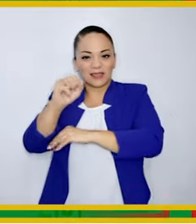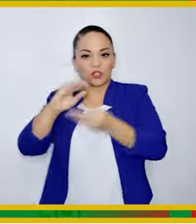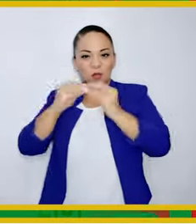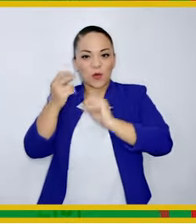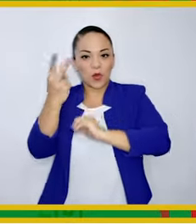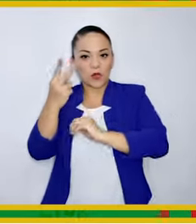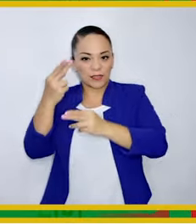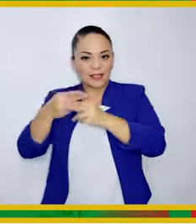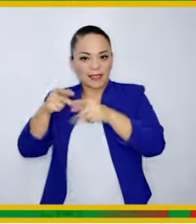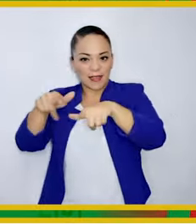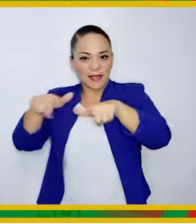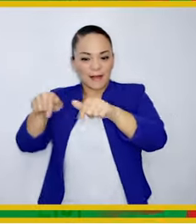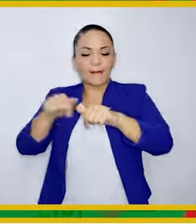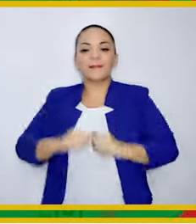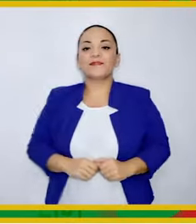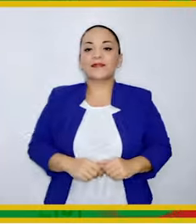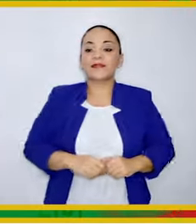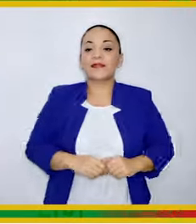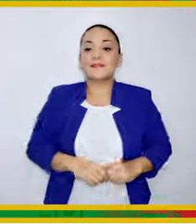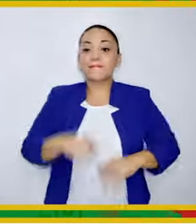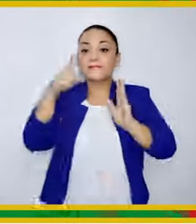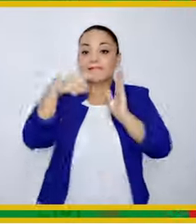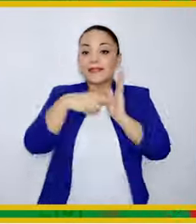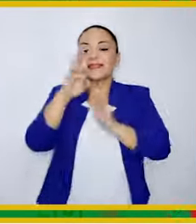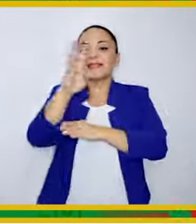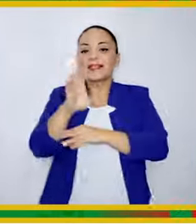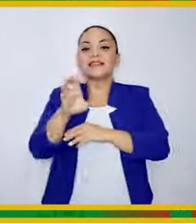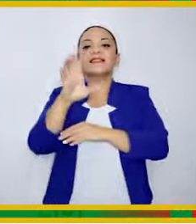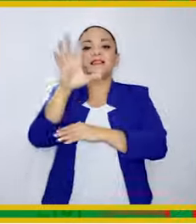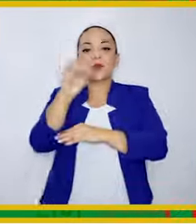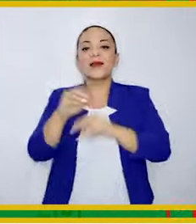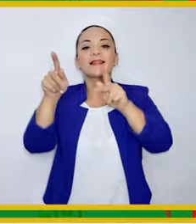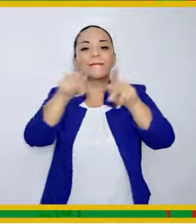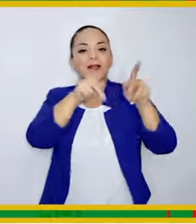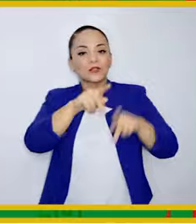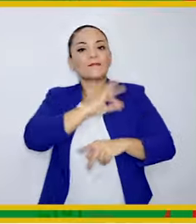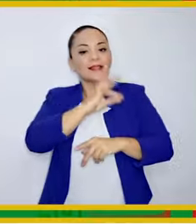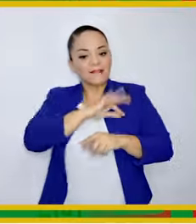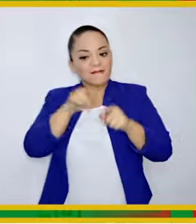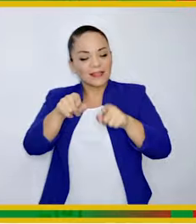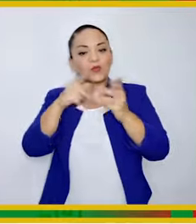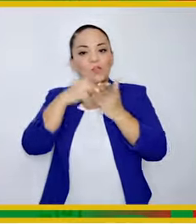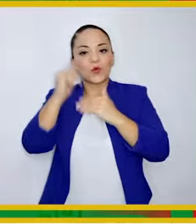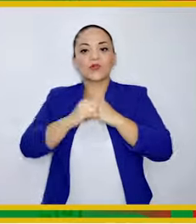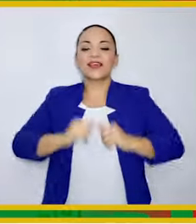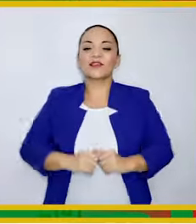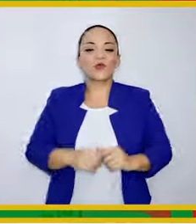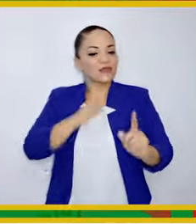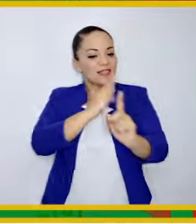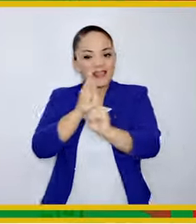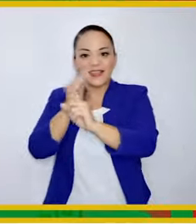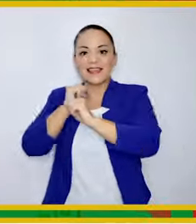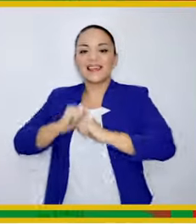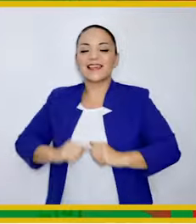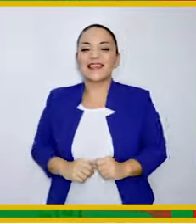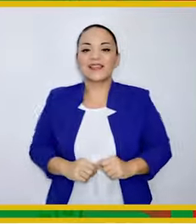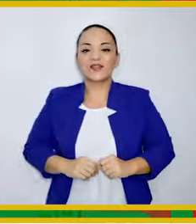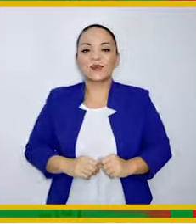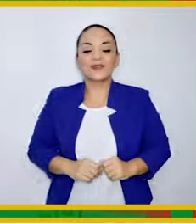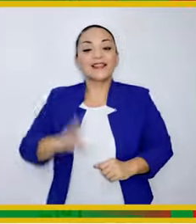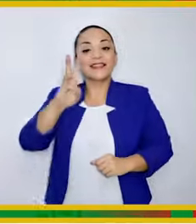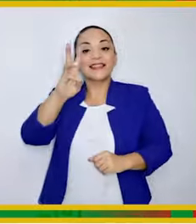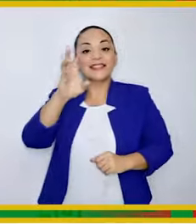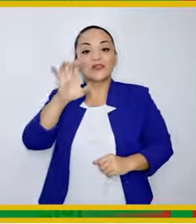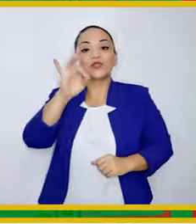Trancas 2 1.650 personas beneficiadas de manera